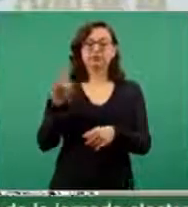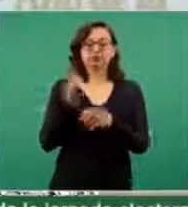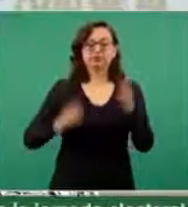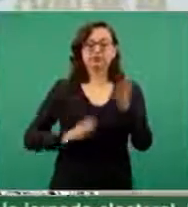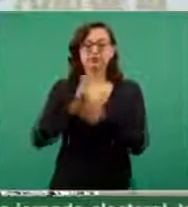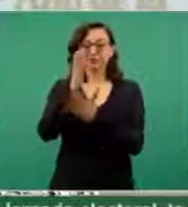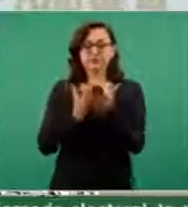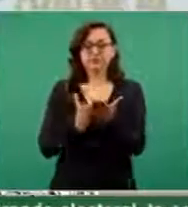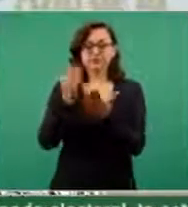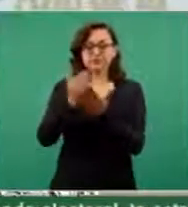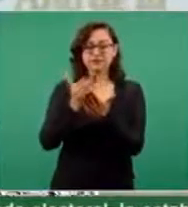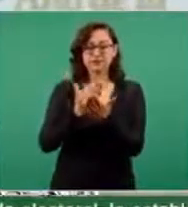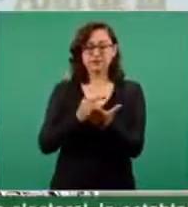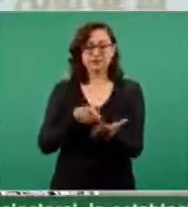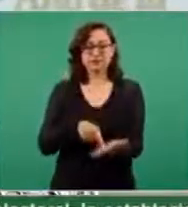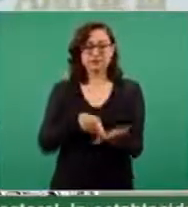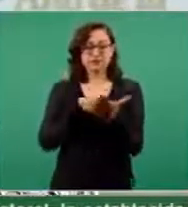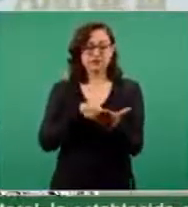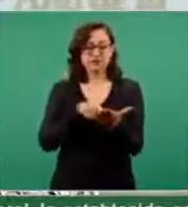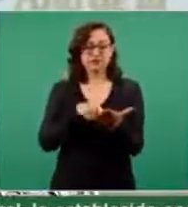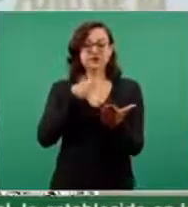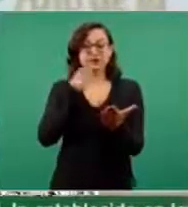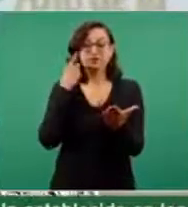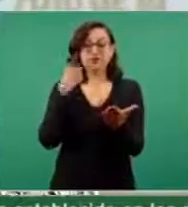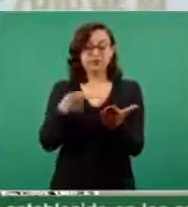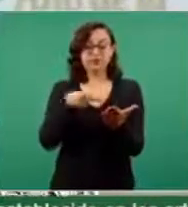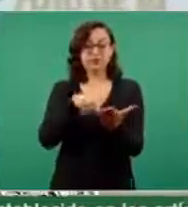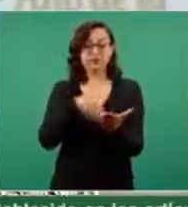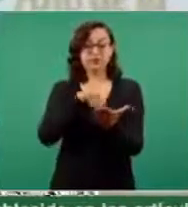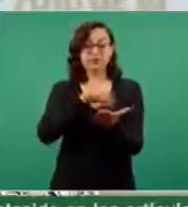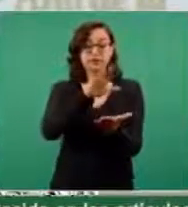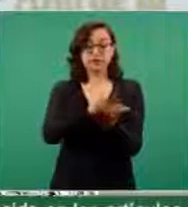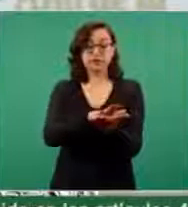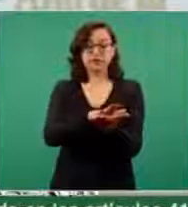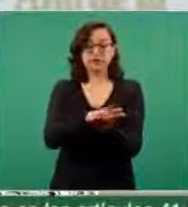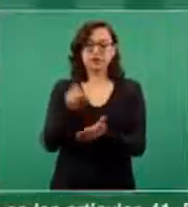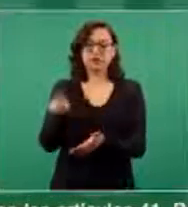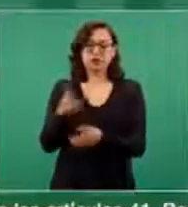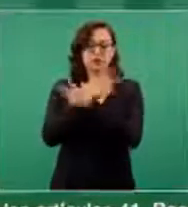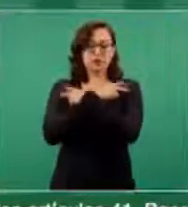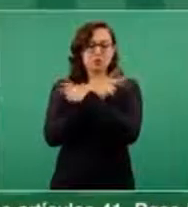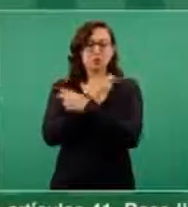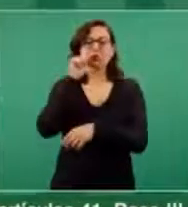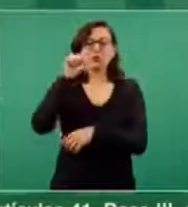establecía o establece esa posibilidad.